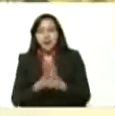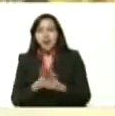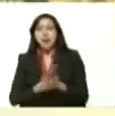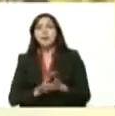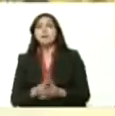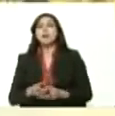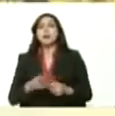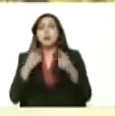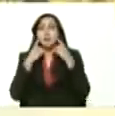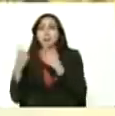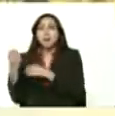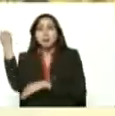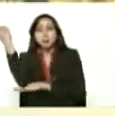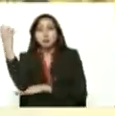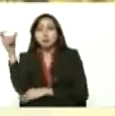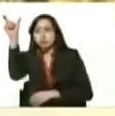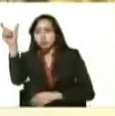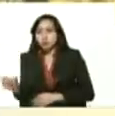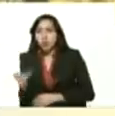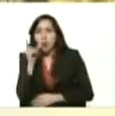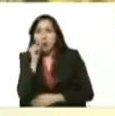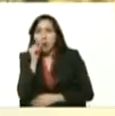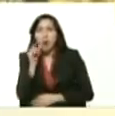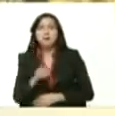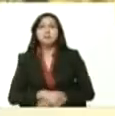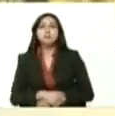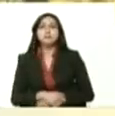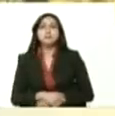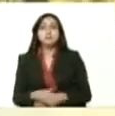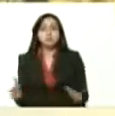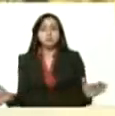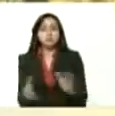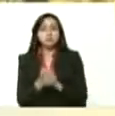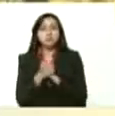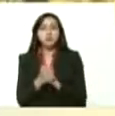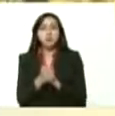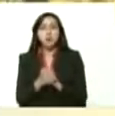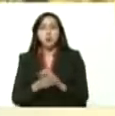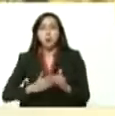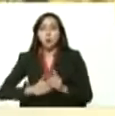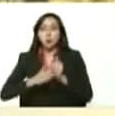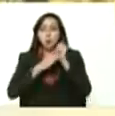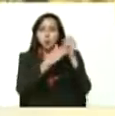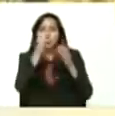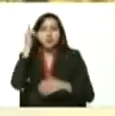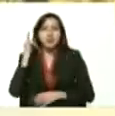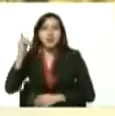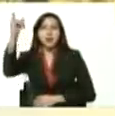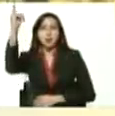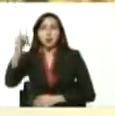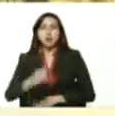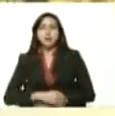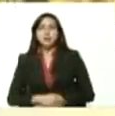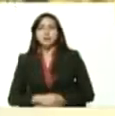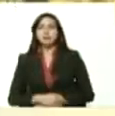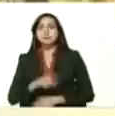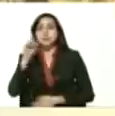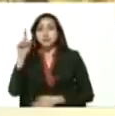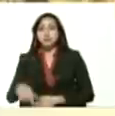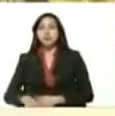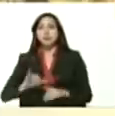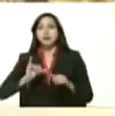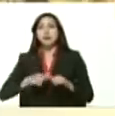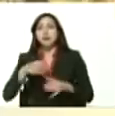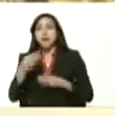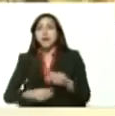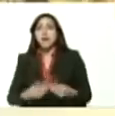está Julio César León Heredia compañero líder del Yaracuy la ingeniera Rosana Olivero